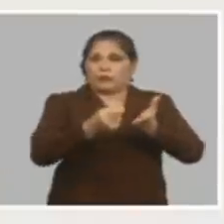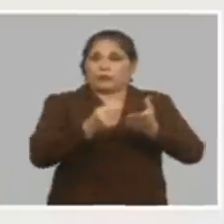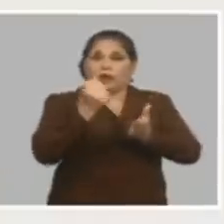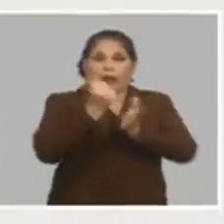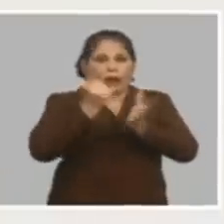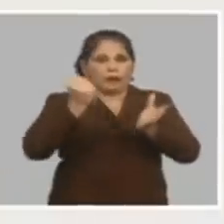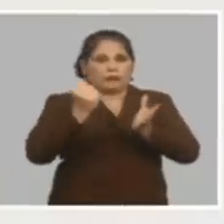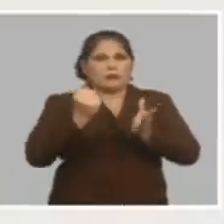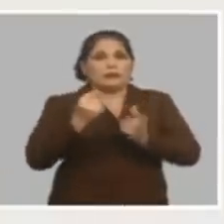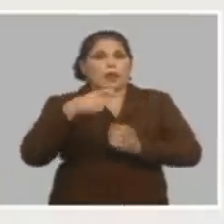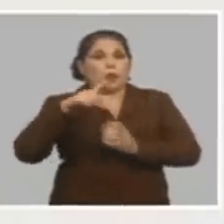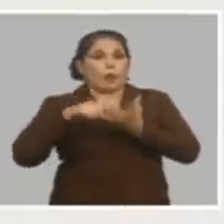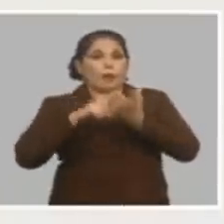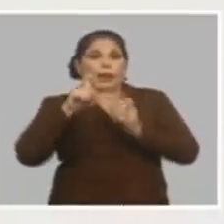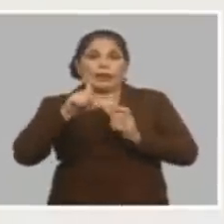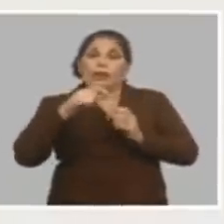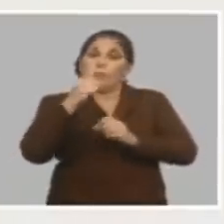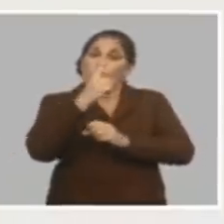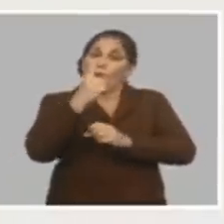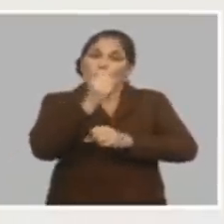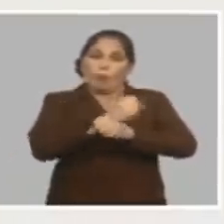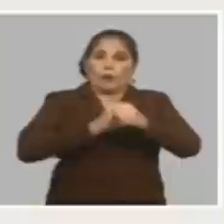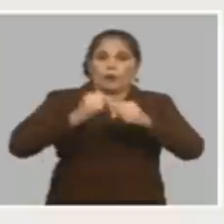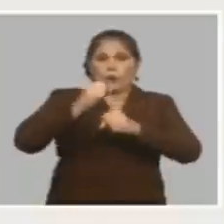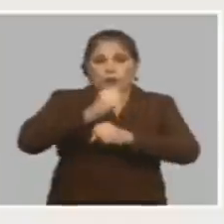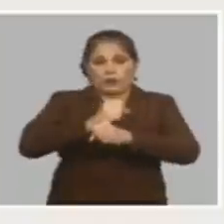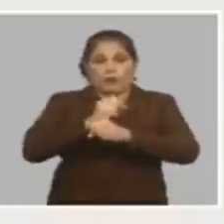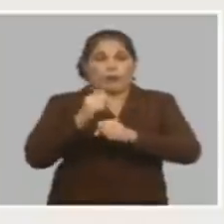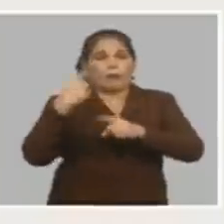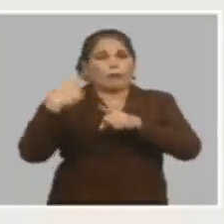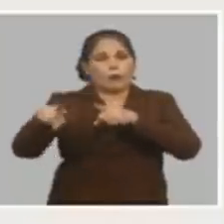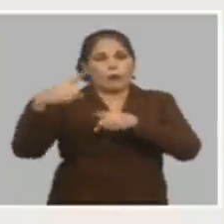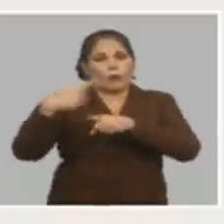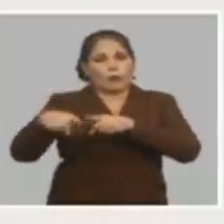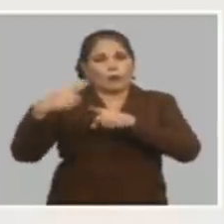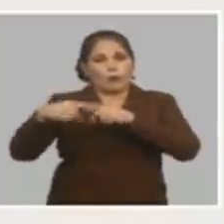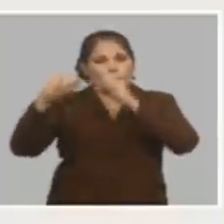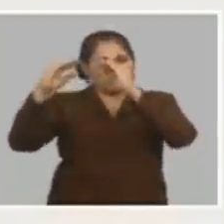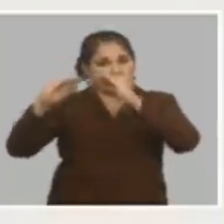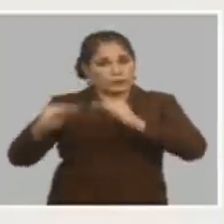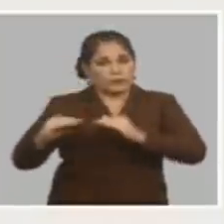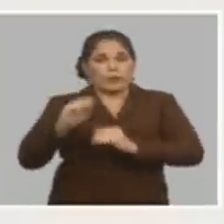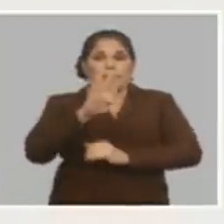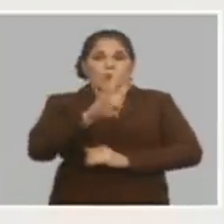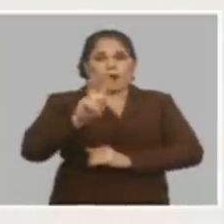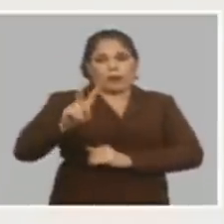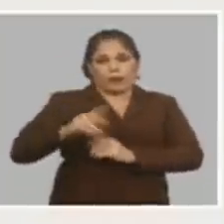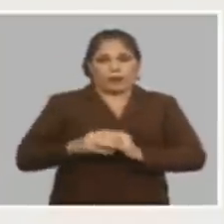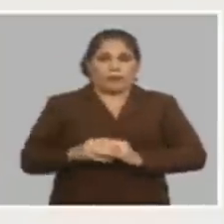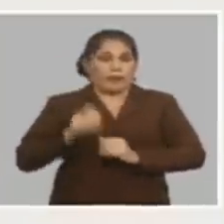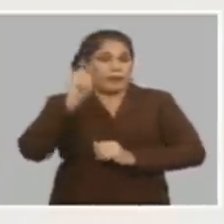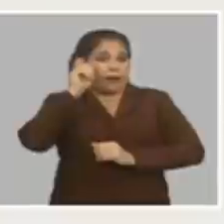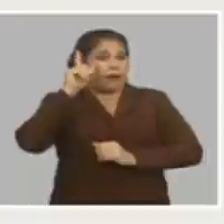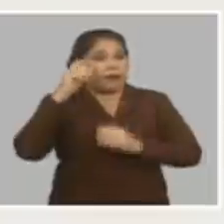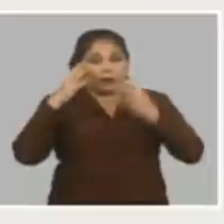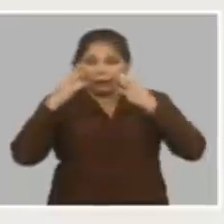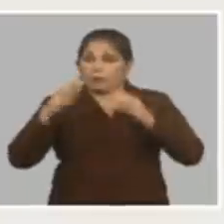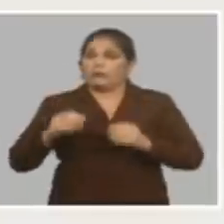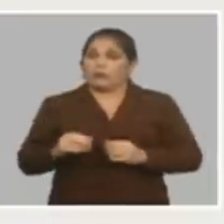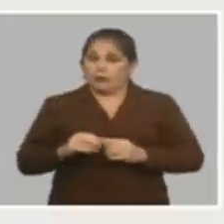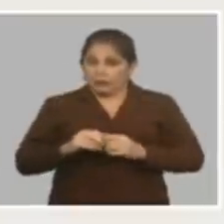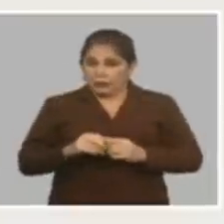nuevo precio a Coupé un margen de utilidad ahí están los productos que van a estar que son 42 esta idea es importante